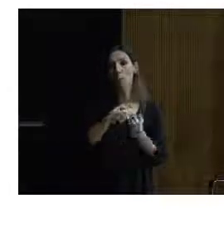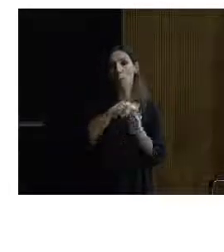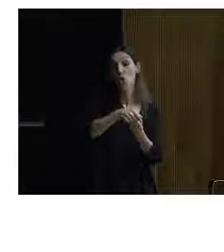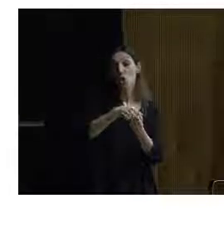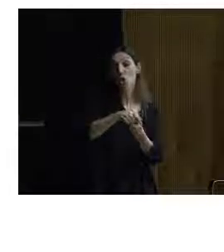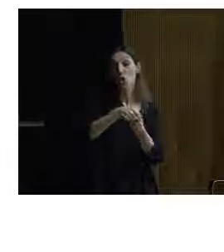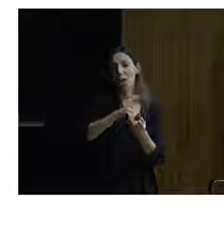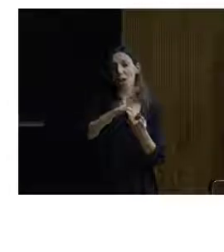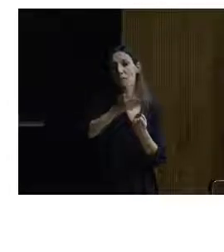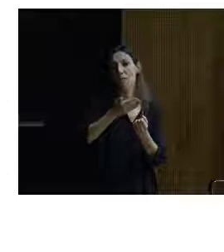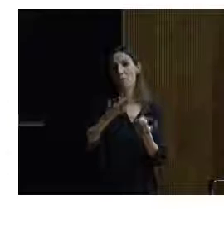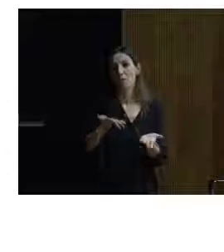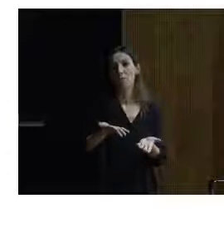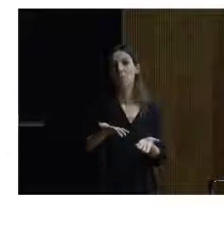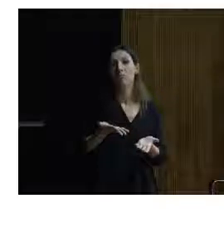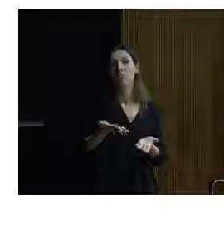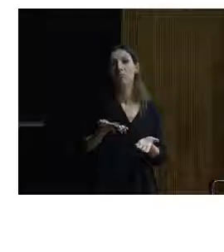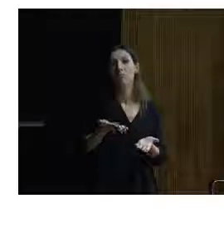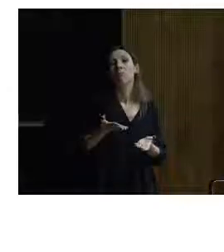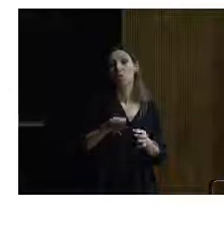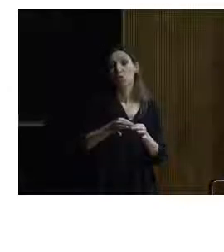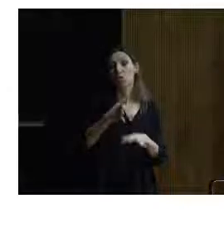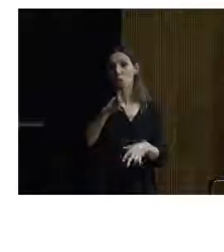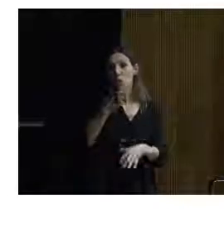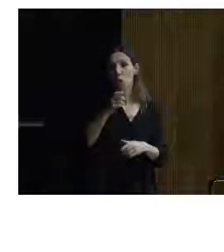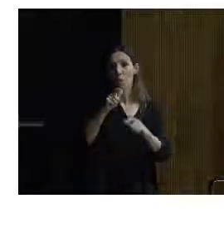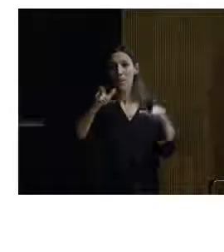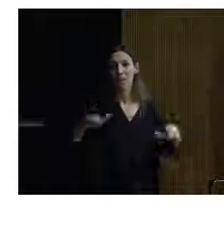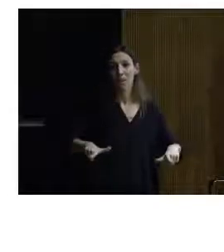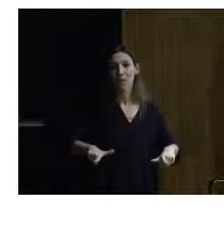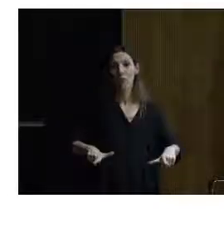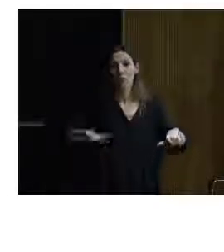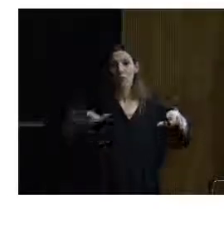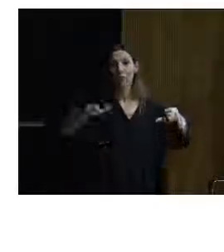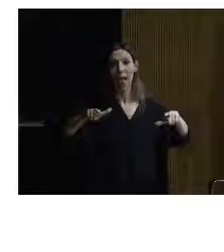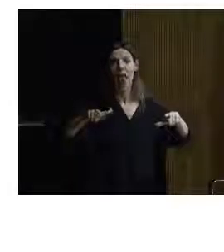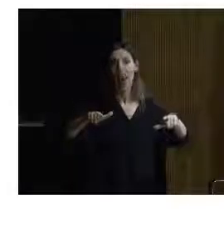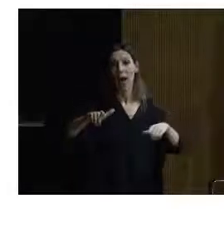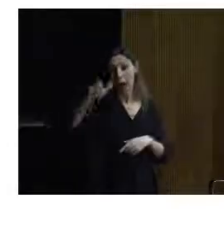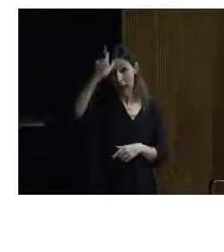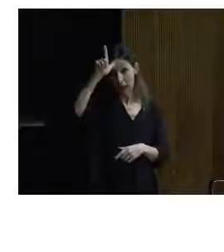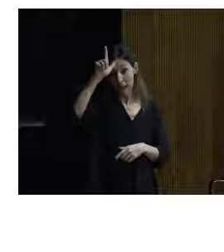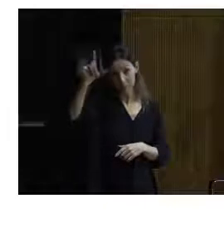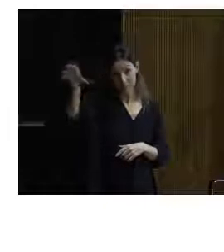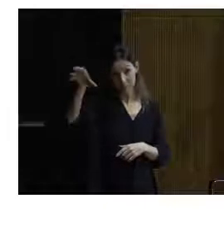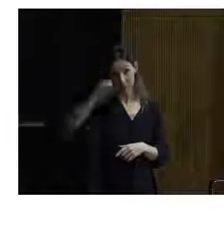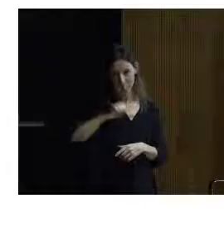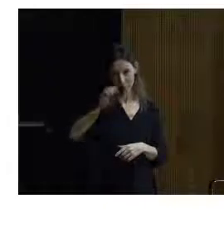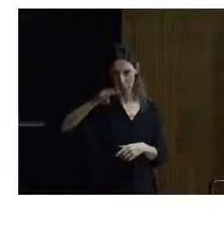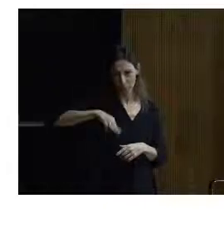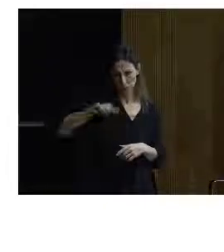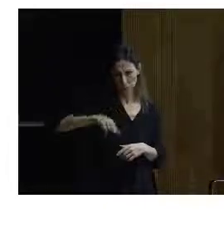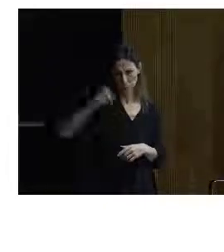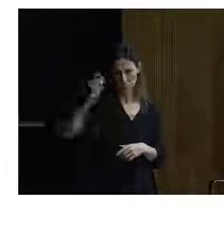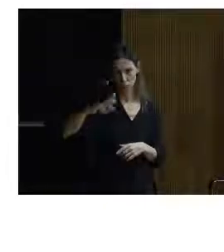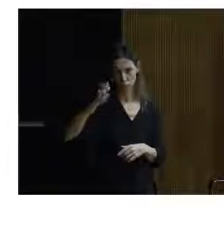Afortunadamente, afortunadamente, es una plataforma elevadora. La elevadora que hemos traído de Alemania. Han tardado tres meses en traerla. Es